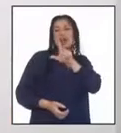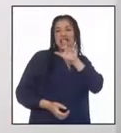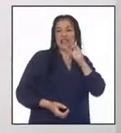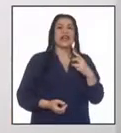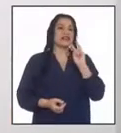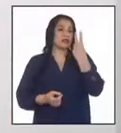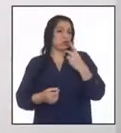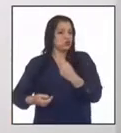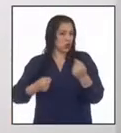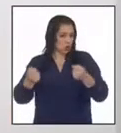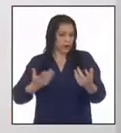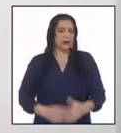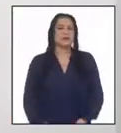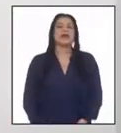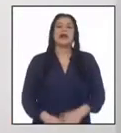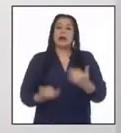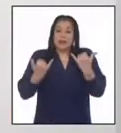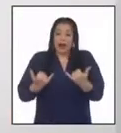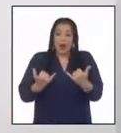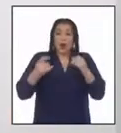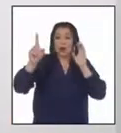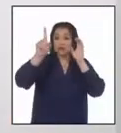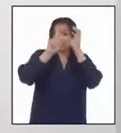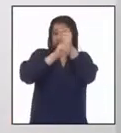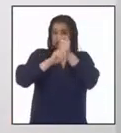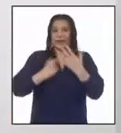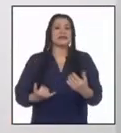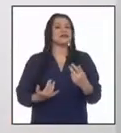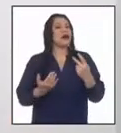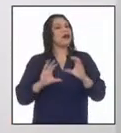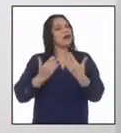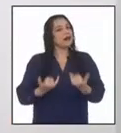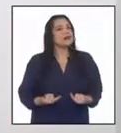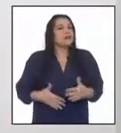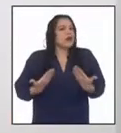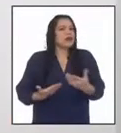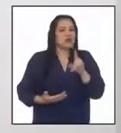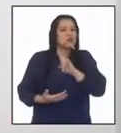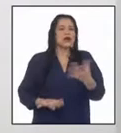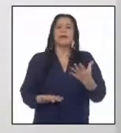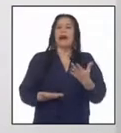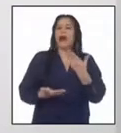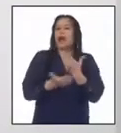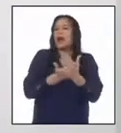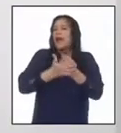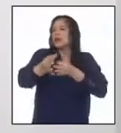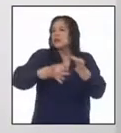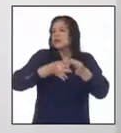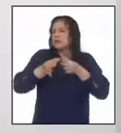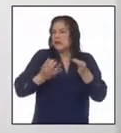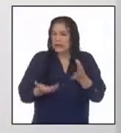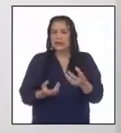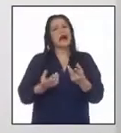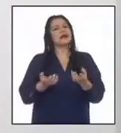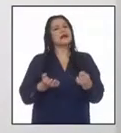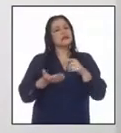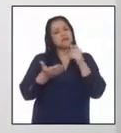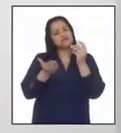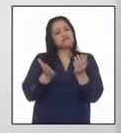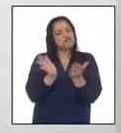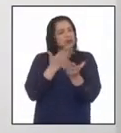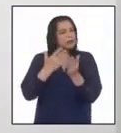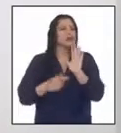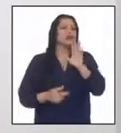Así es. Y para alcanzar el reto de hoy, este programa le servirá para fundamentar, complementar y revisar su